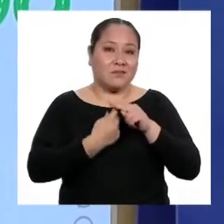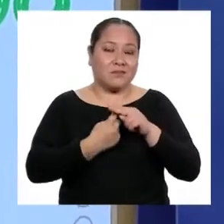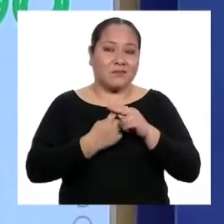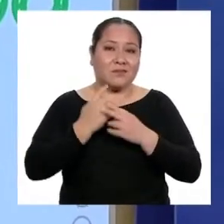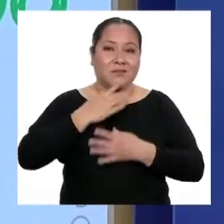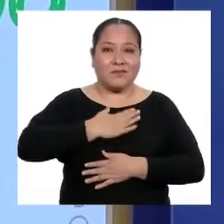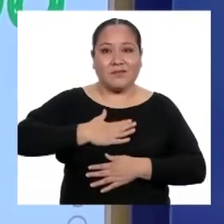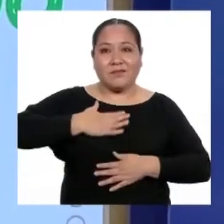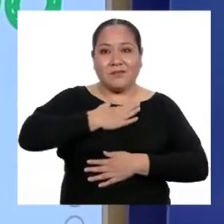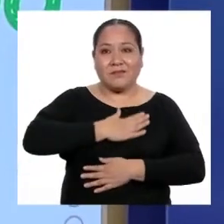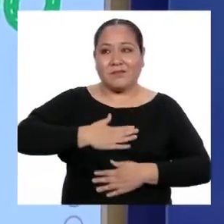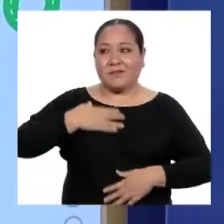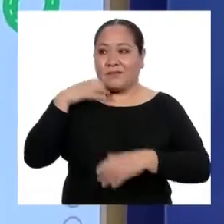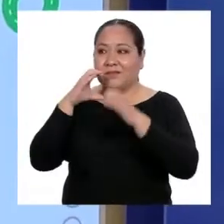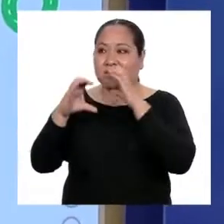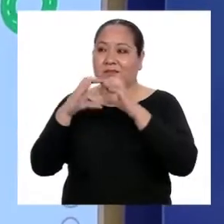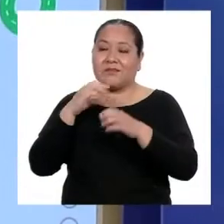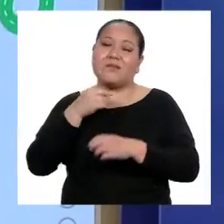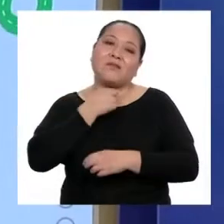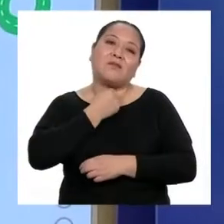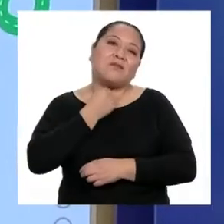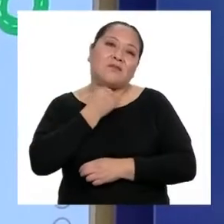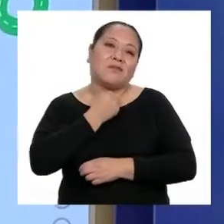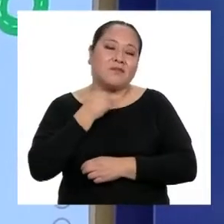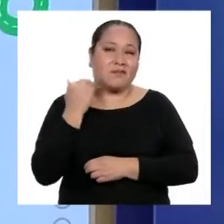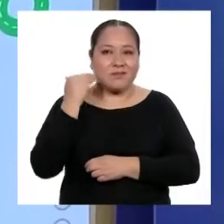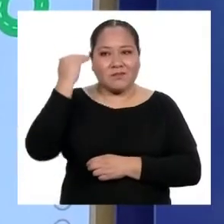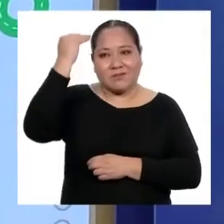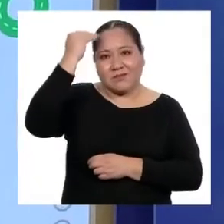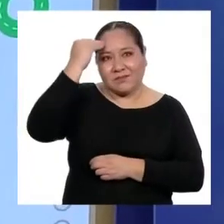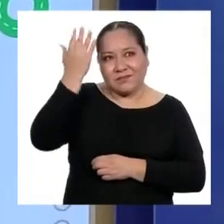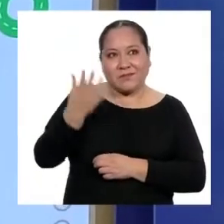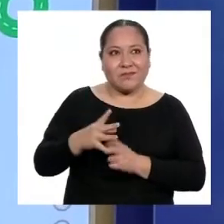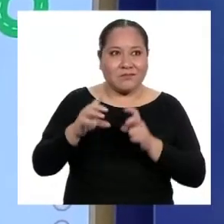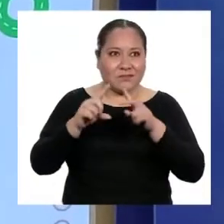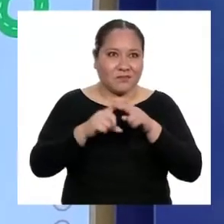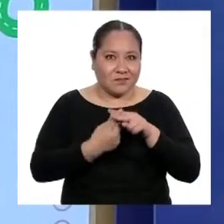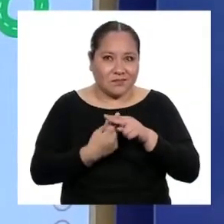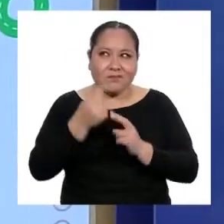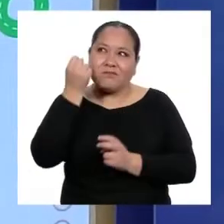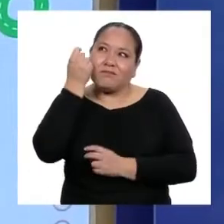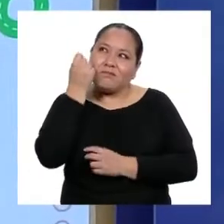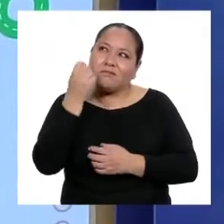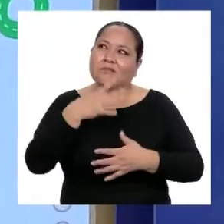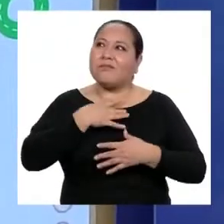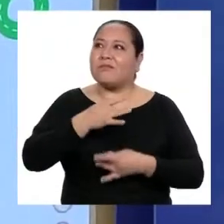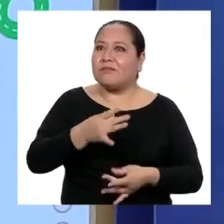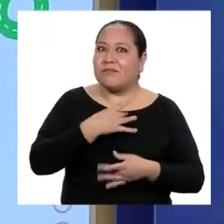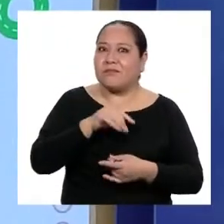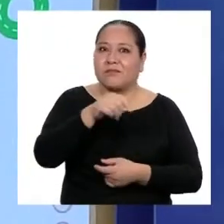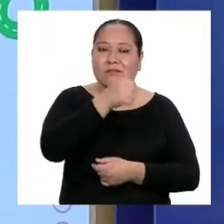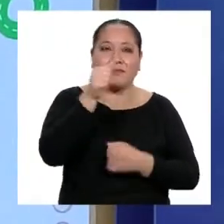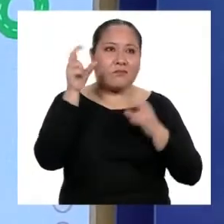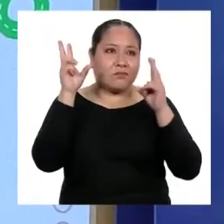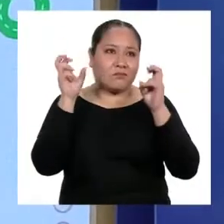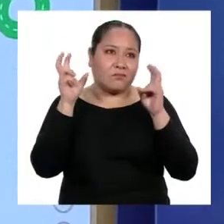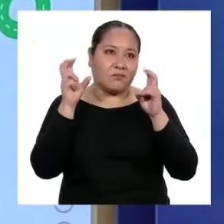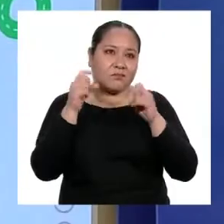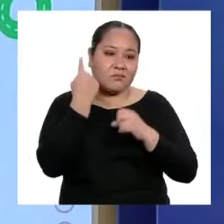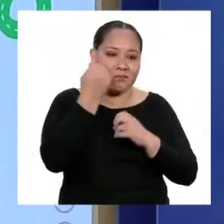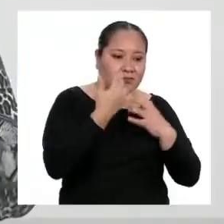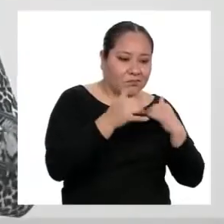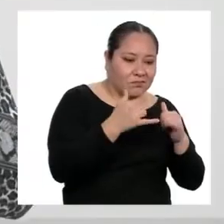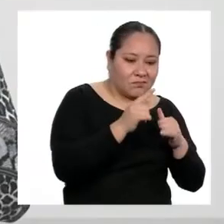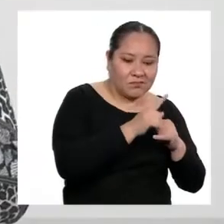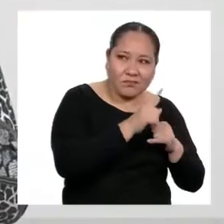las conversaciones con mis abuelos, con los adultos. Empezaron a interesarme otros temas aparte de solo